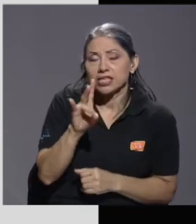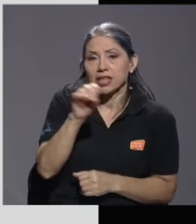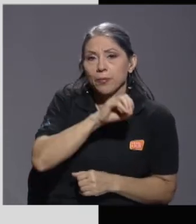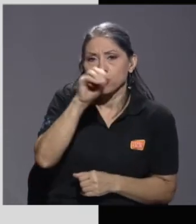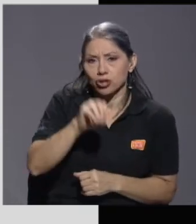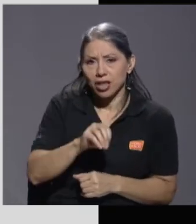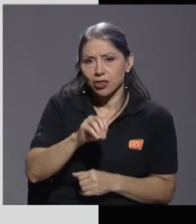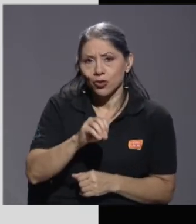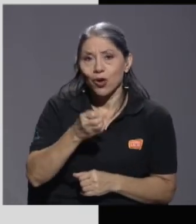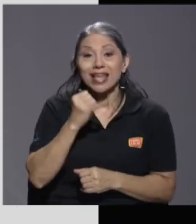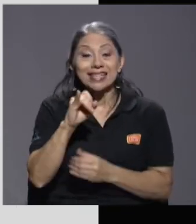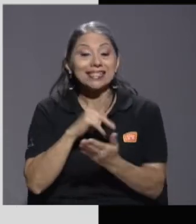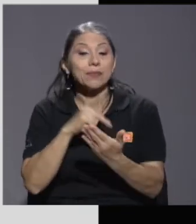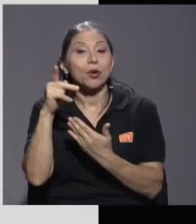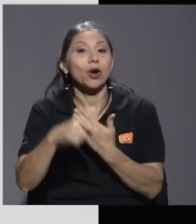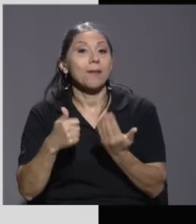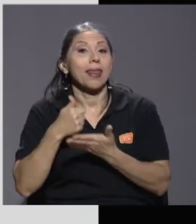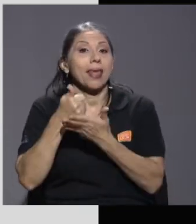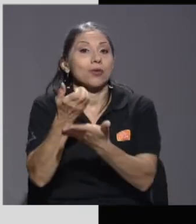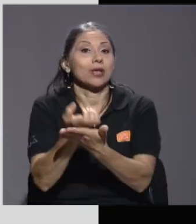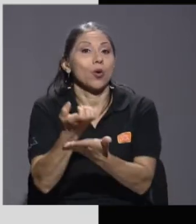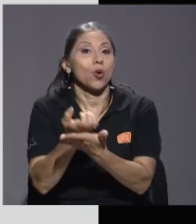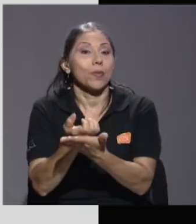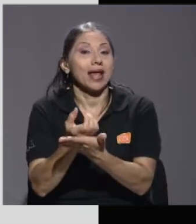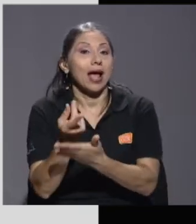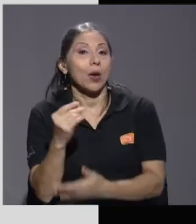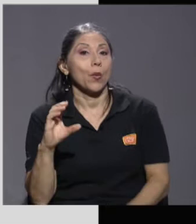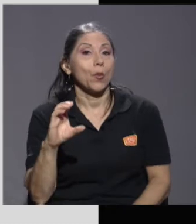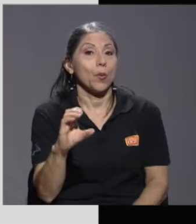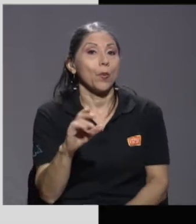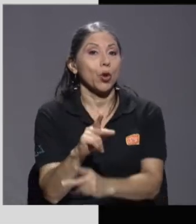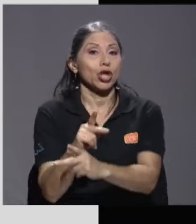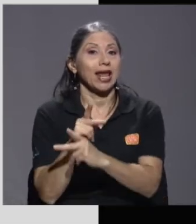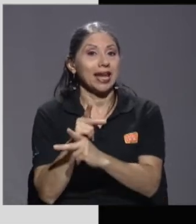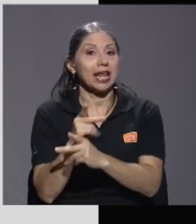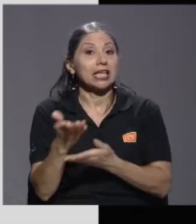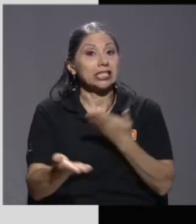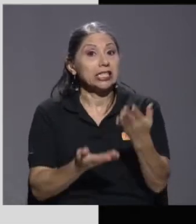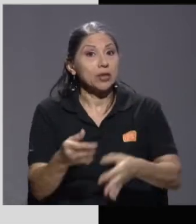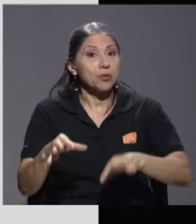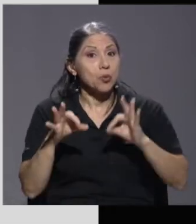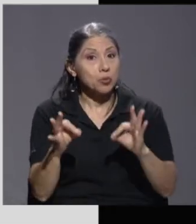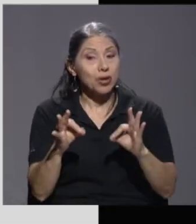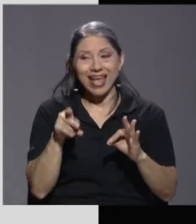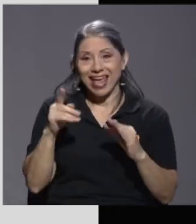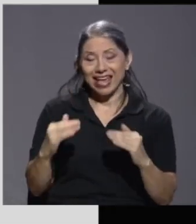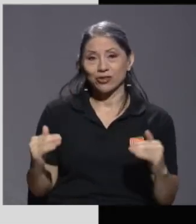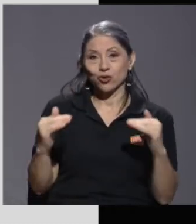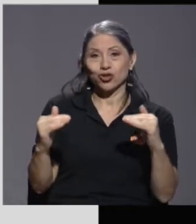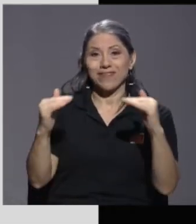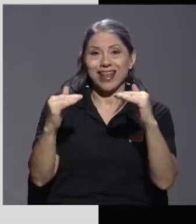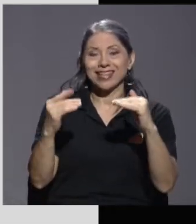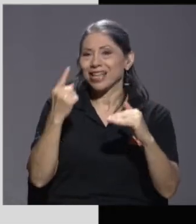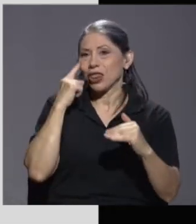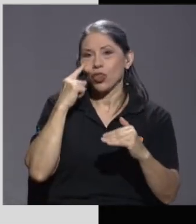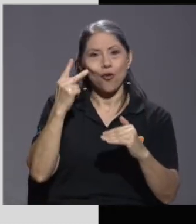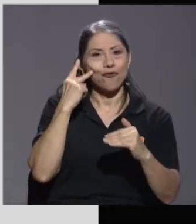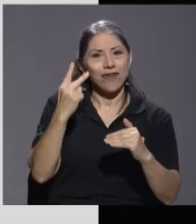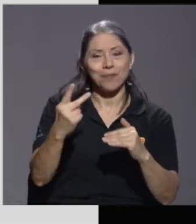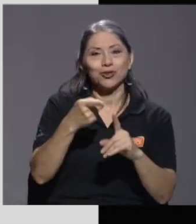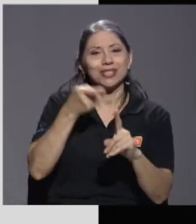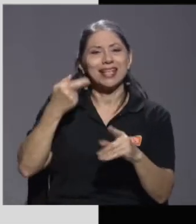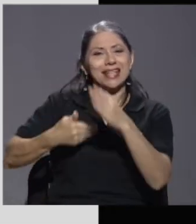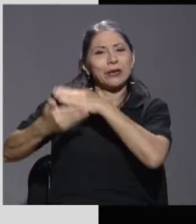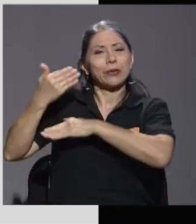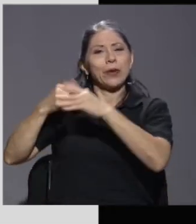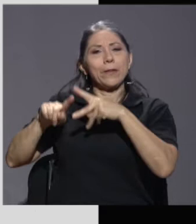de bonos sirvió en forma adecuada, son niveles de pobreza que no vemos desde principios de los novenos,